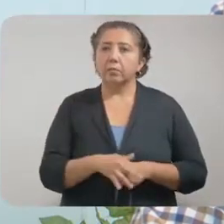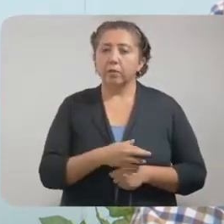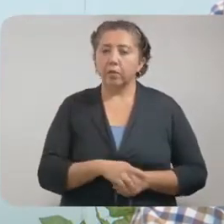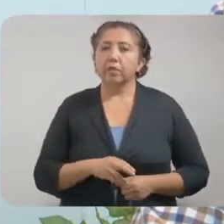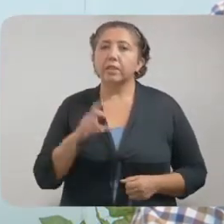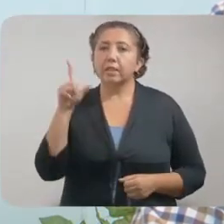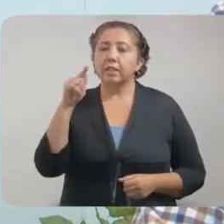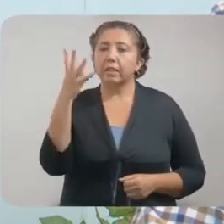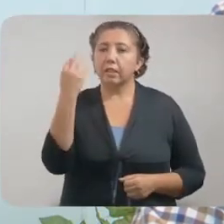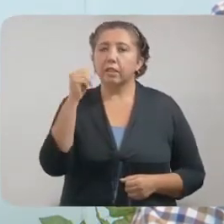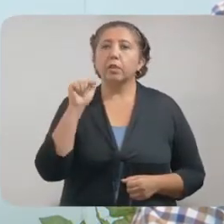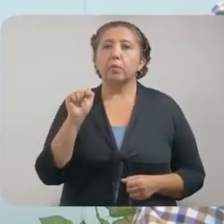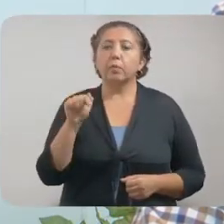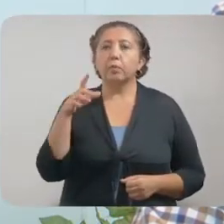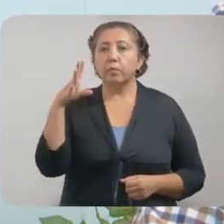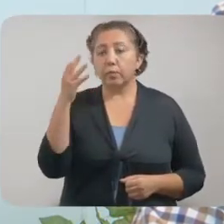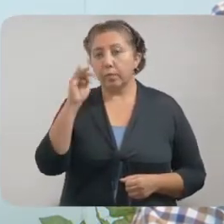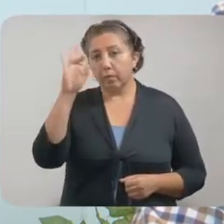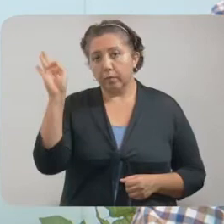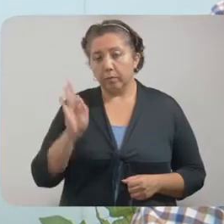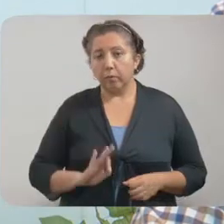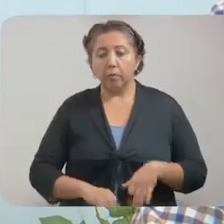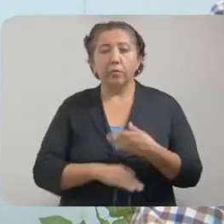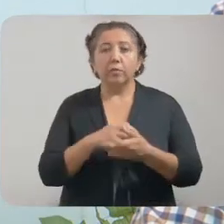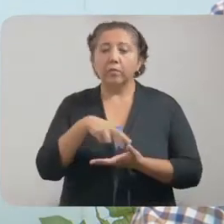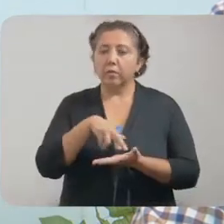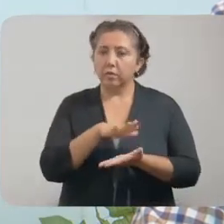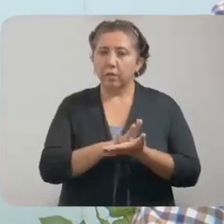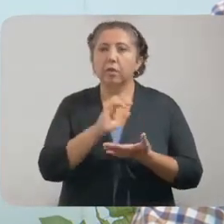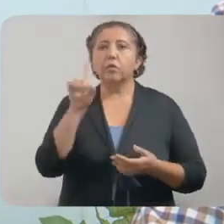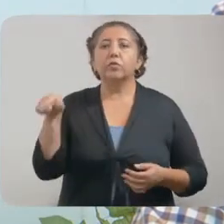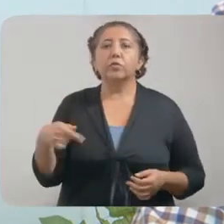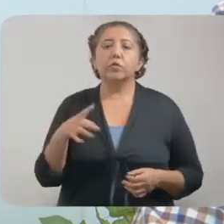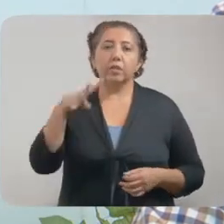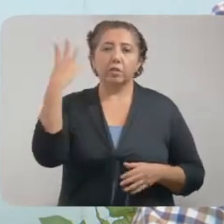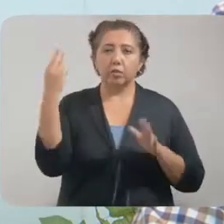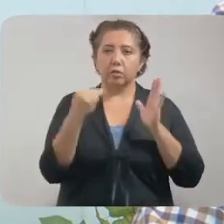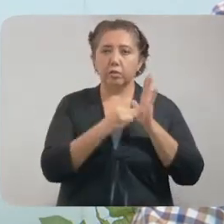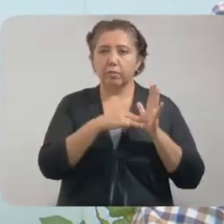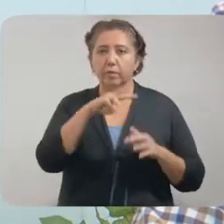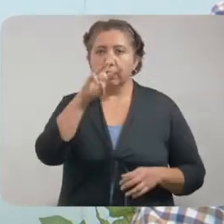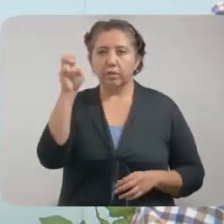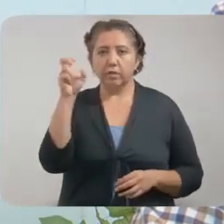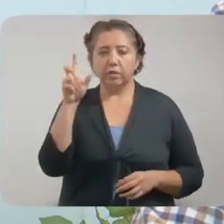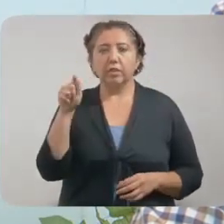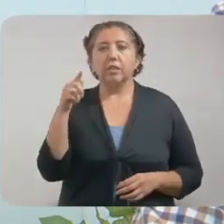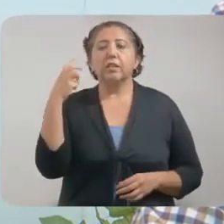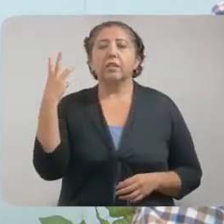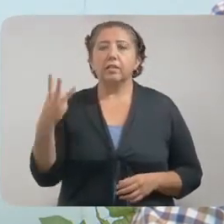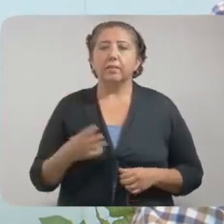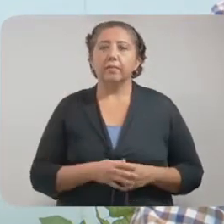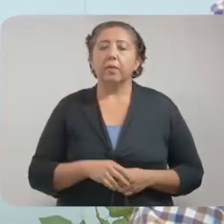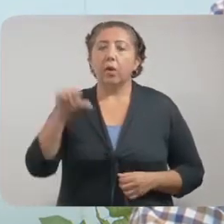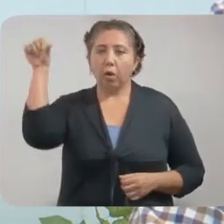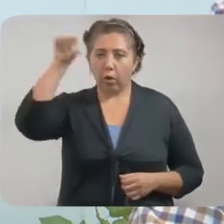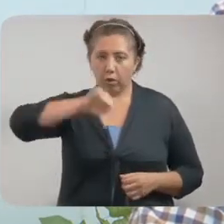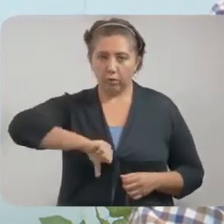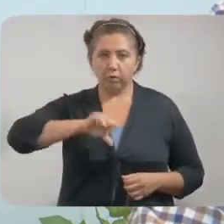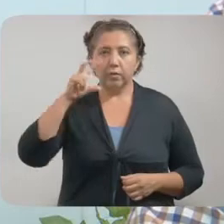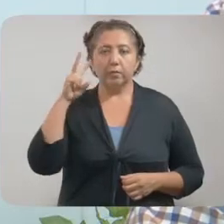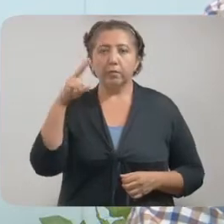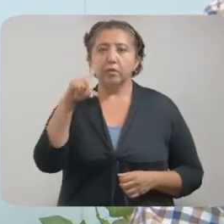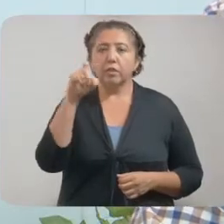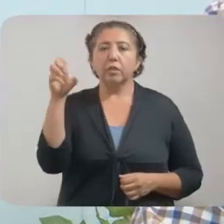representa el 79% del total de contagios registrados, que son 14.373. Hoy se